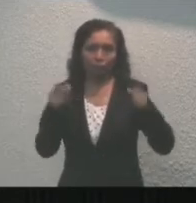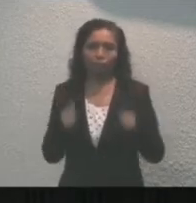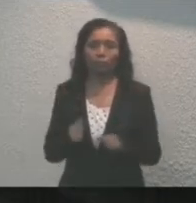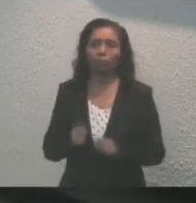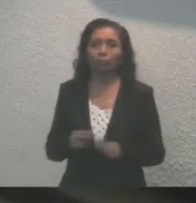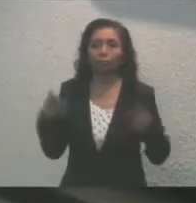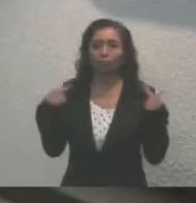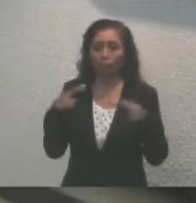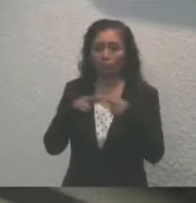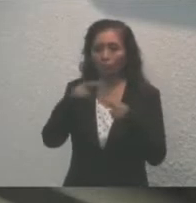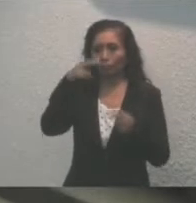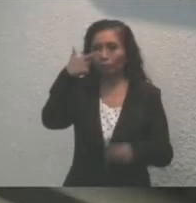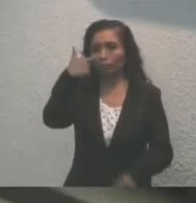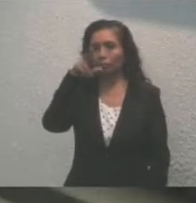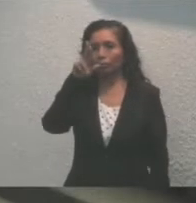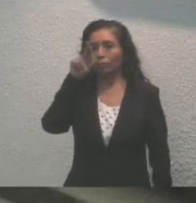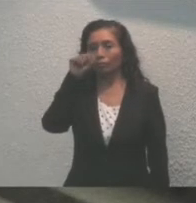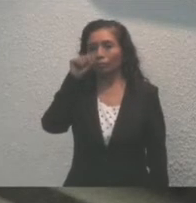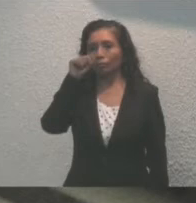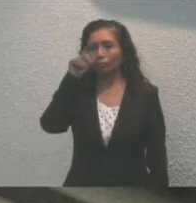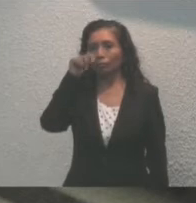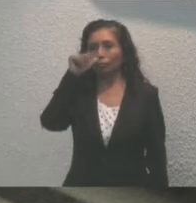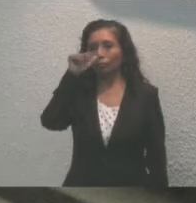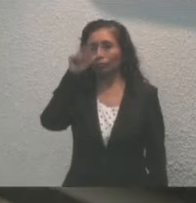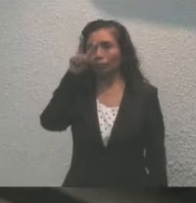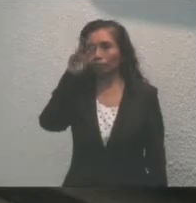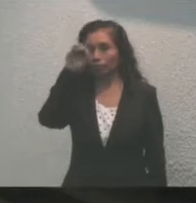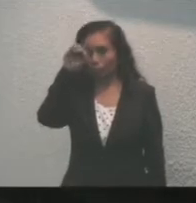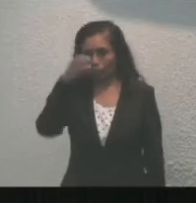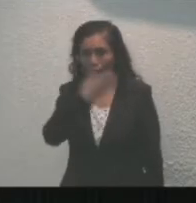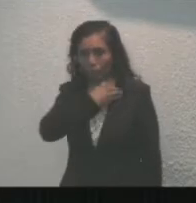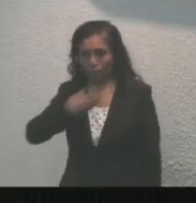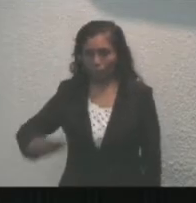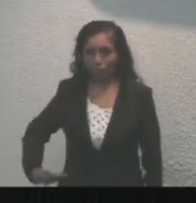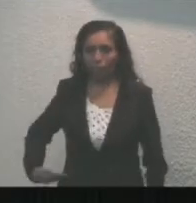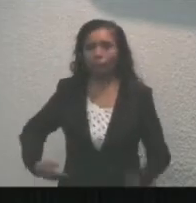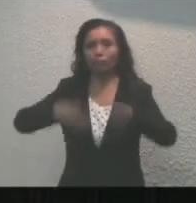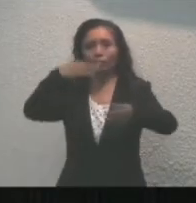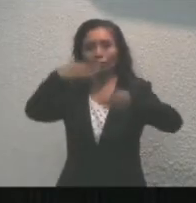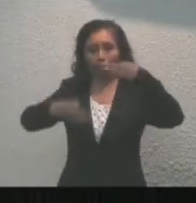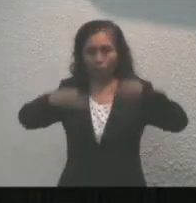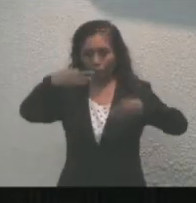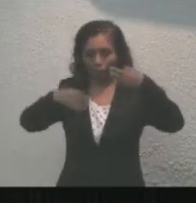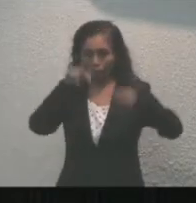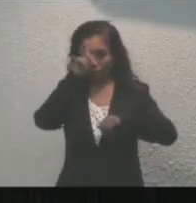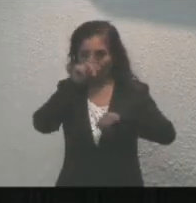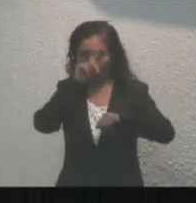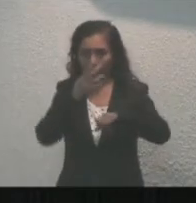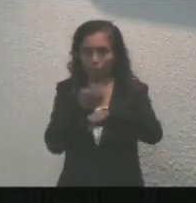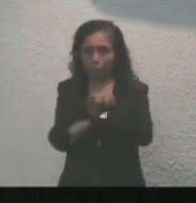Maestro Gustavo Adolfo del Rosal, Presidente del Tribunal Superior de Justicia y del Consejo de la Judicatura del Estado,